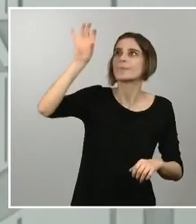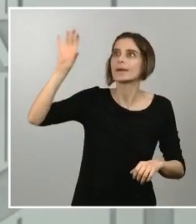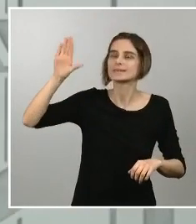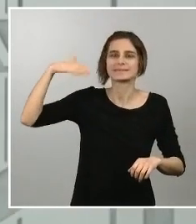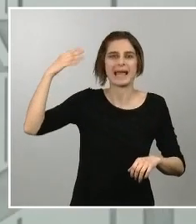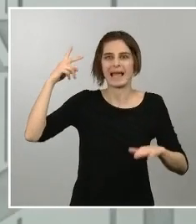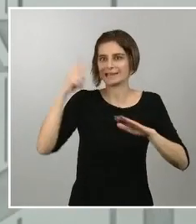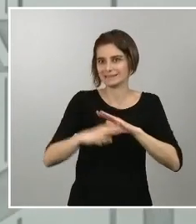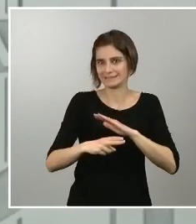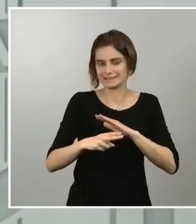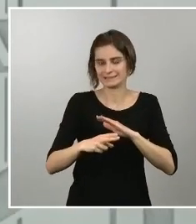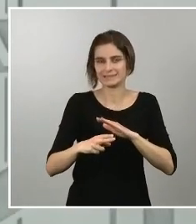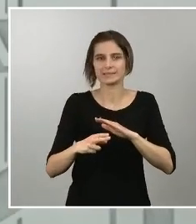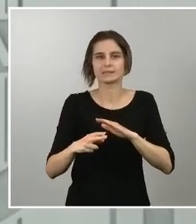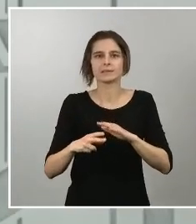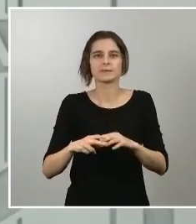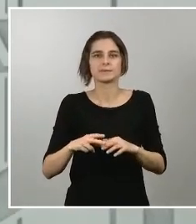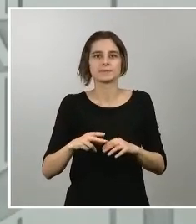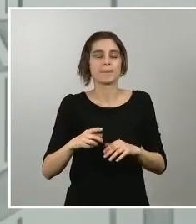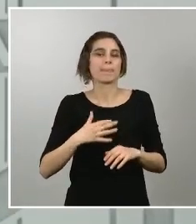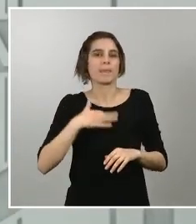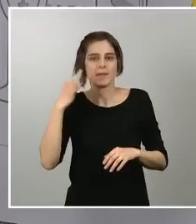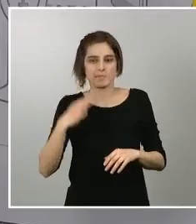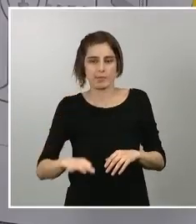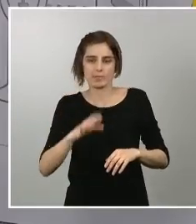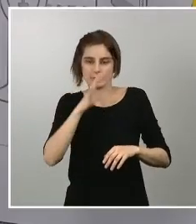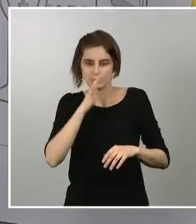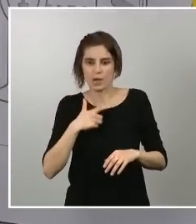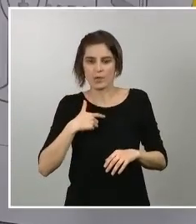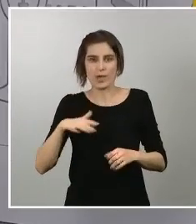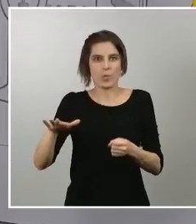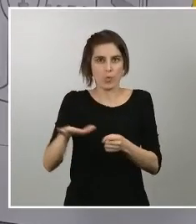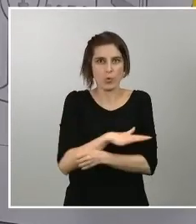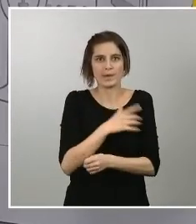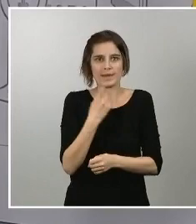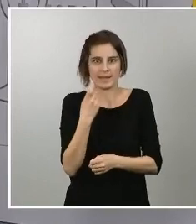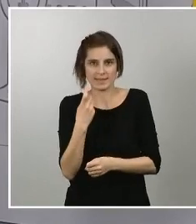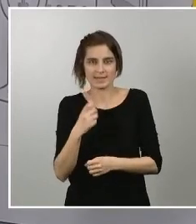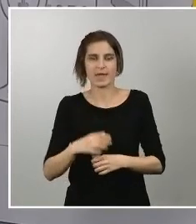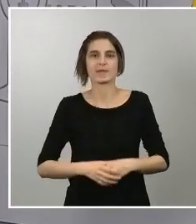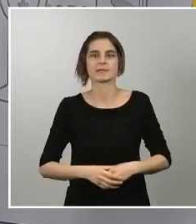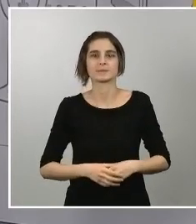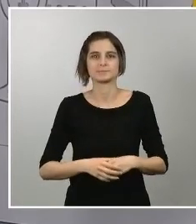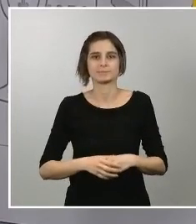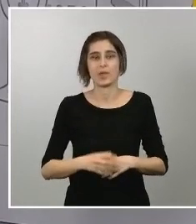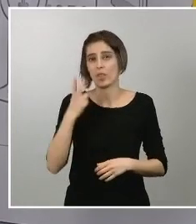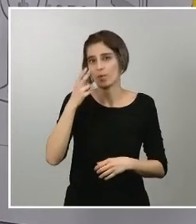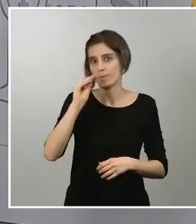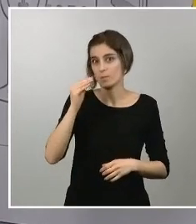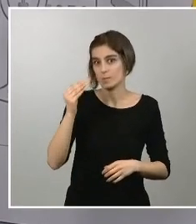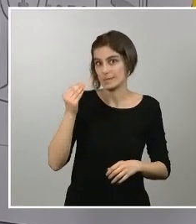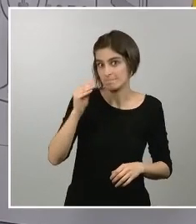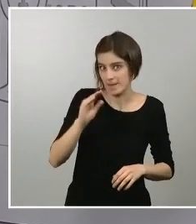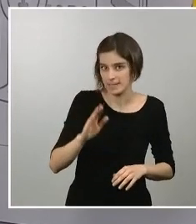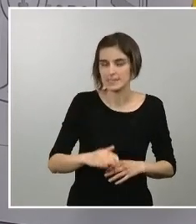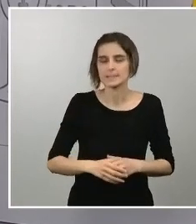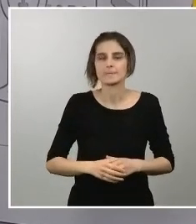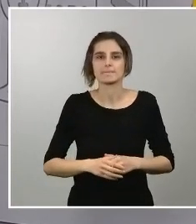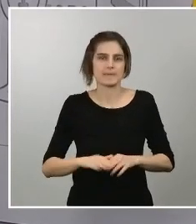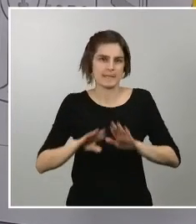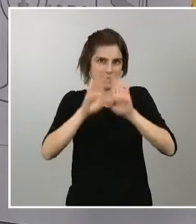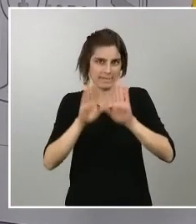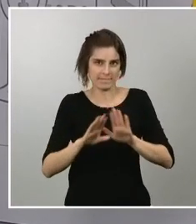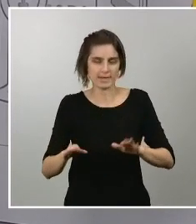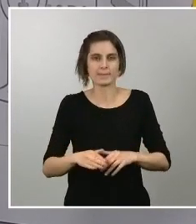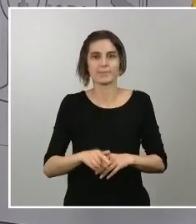ser capaces de abastecernos en este sentido Finalizamos con un par de preguntas más si les parece para la Ministra de Trabajo Público le pregunta